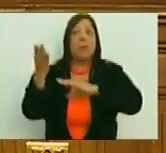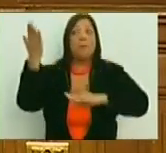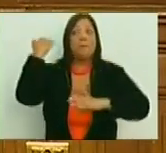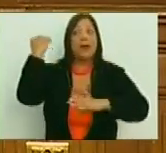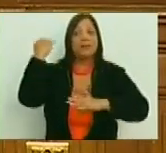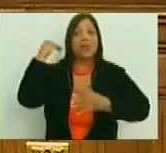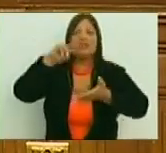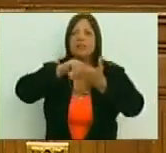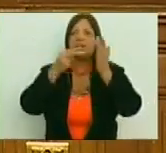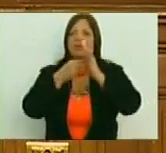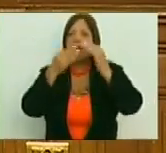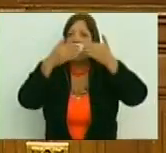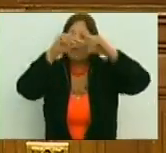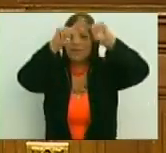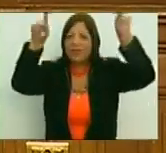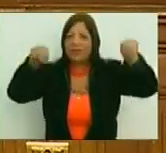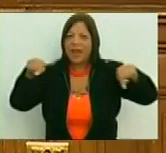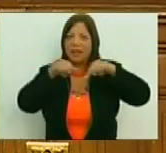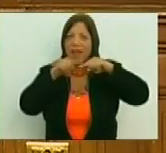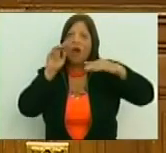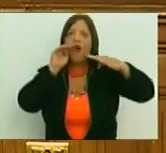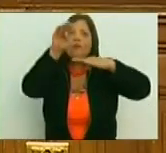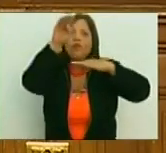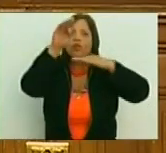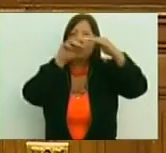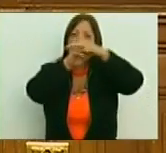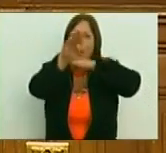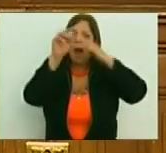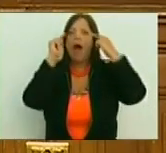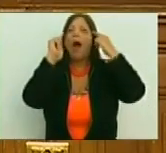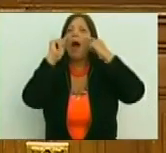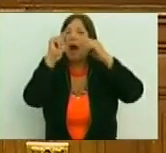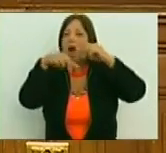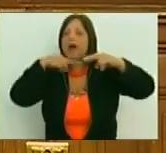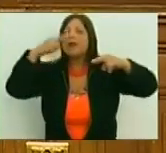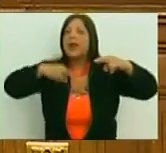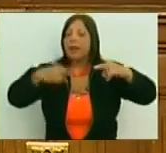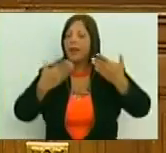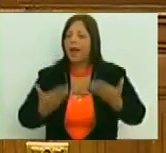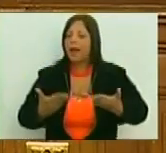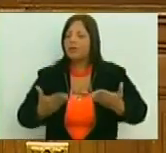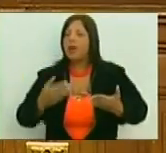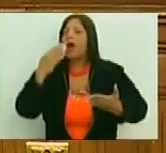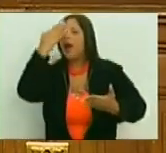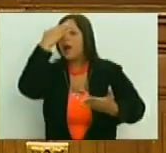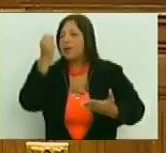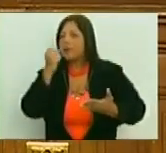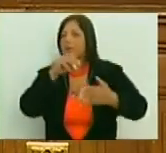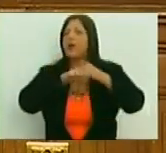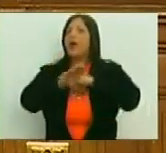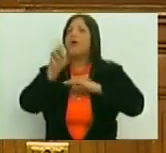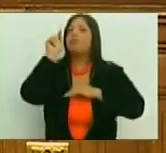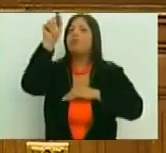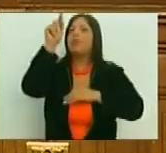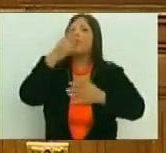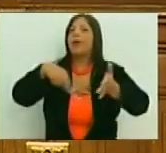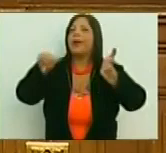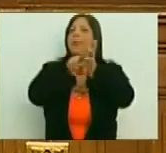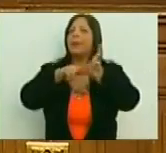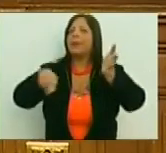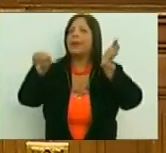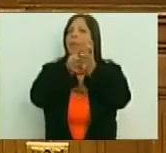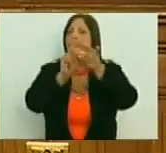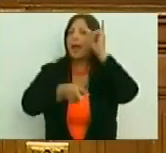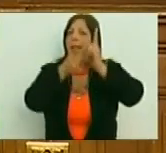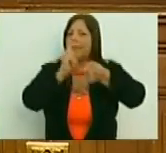es una ventana hacia el futuro que nos permite enfrentar realidades actuales y porvenir que se repiten una